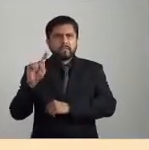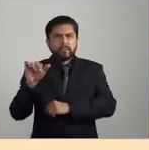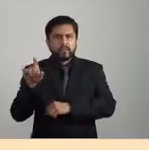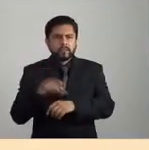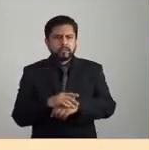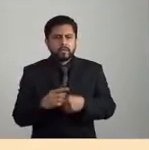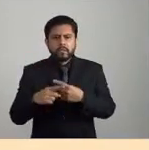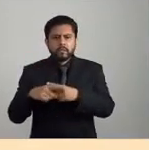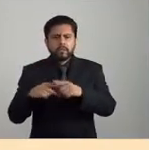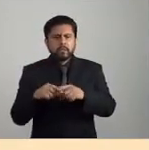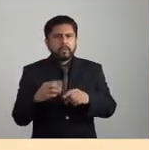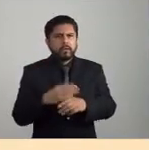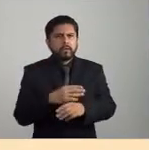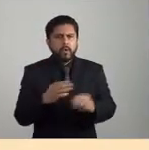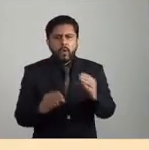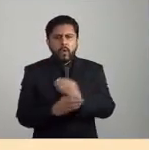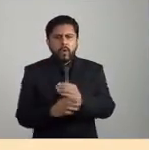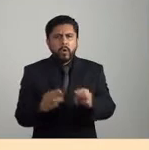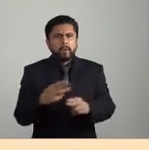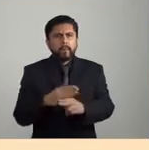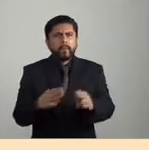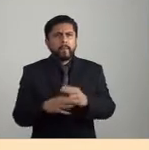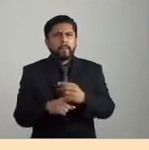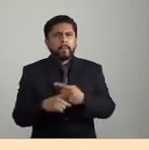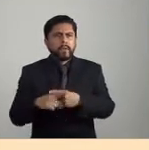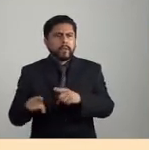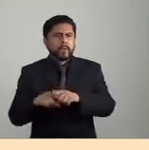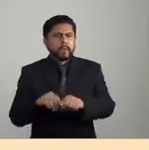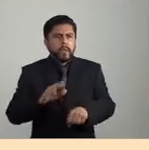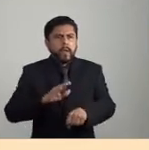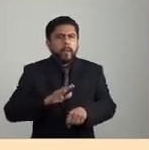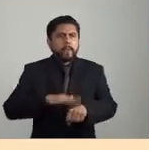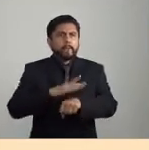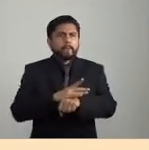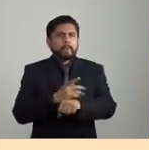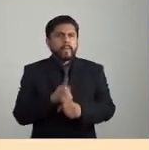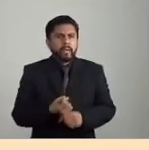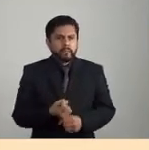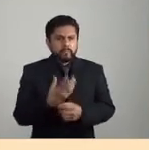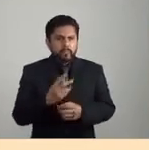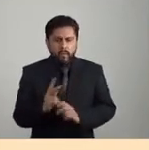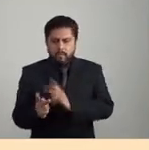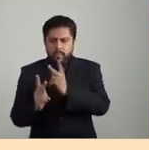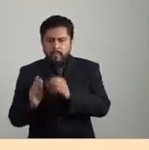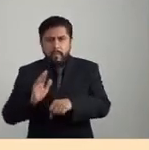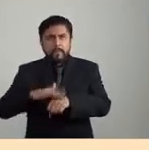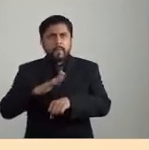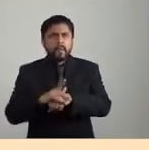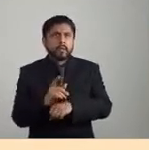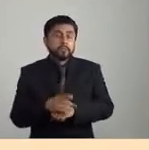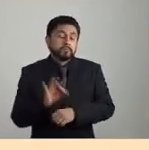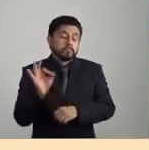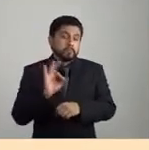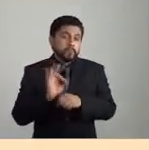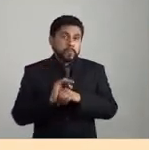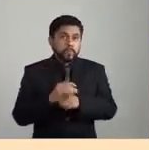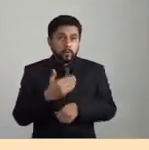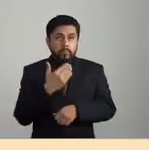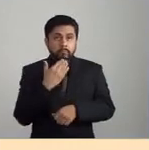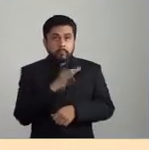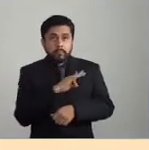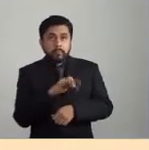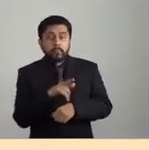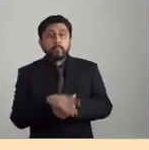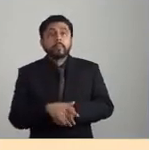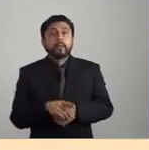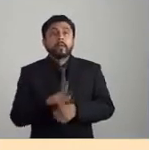elementos en los cuales no se puede generar mayor productividad y, por lo tanto, abaratar el alimento. La cual la naturaleza, por decirlo así,